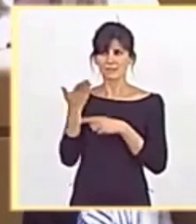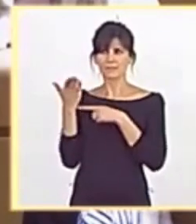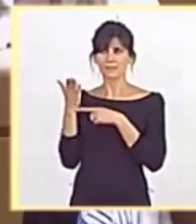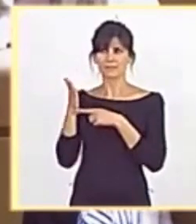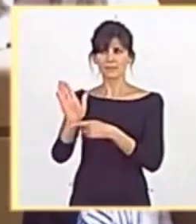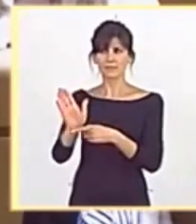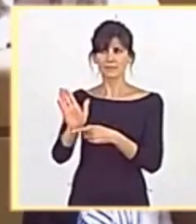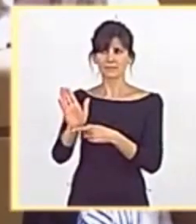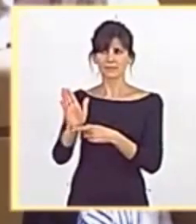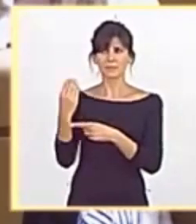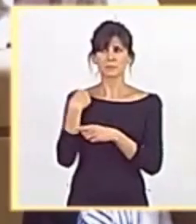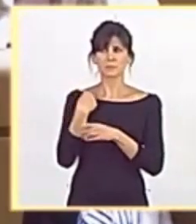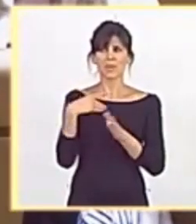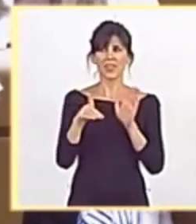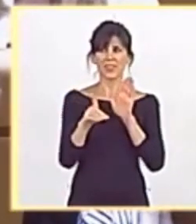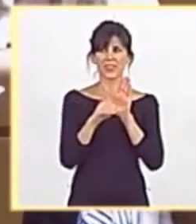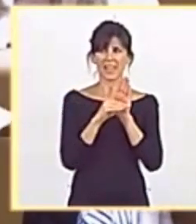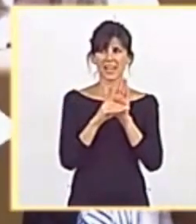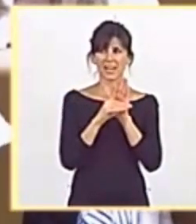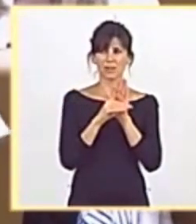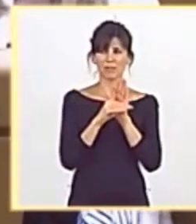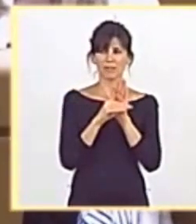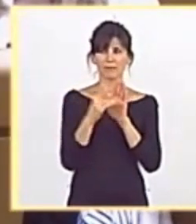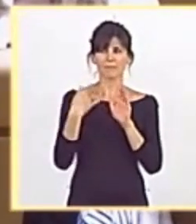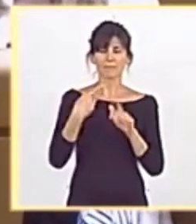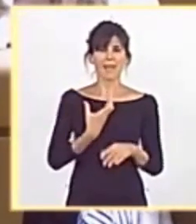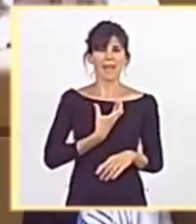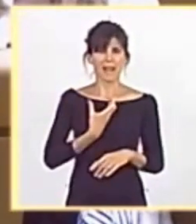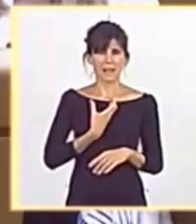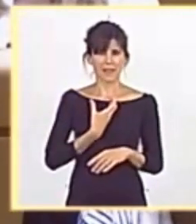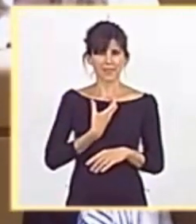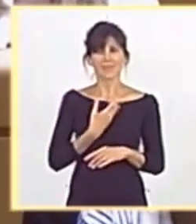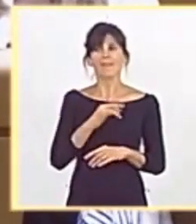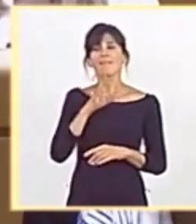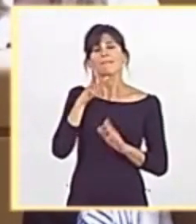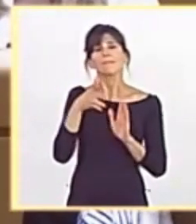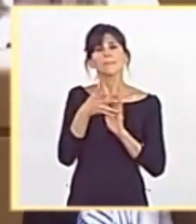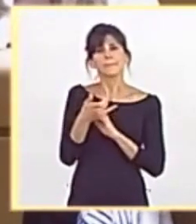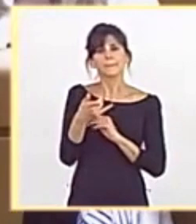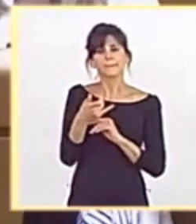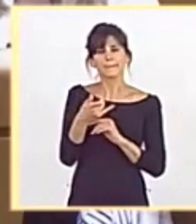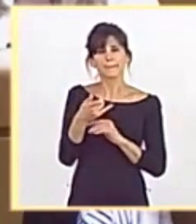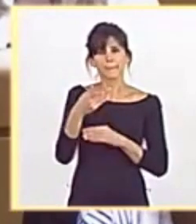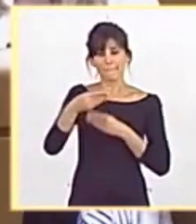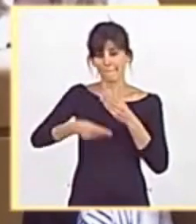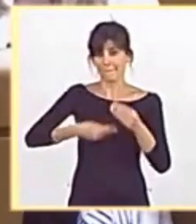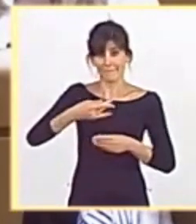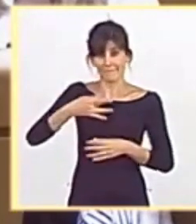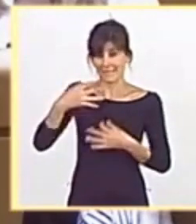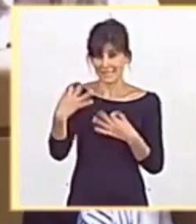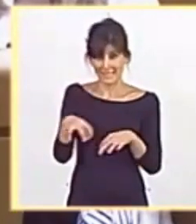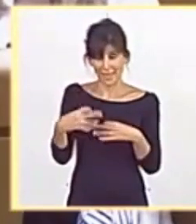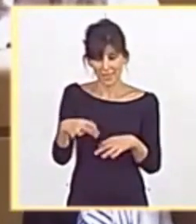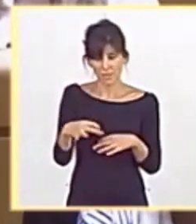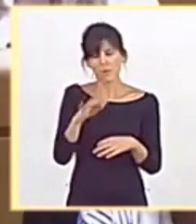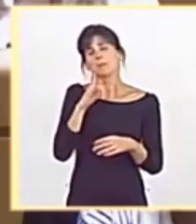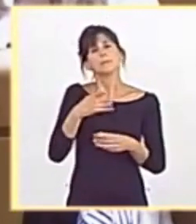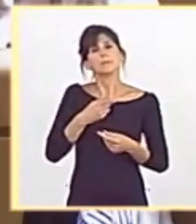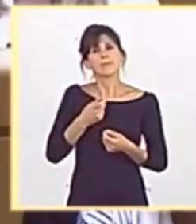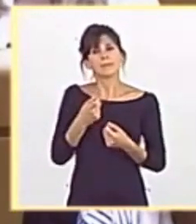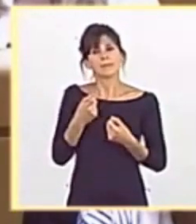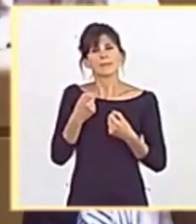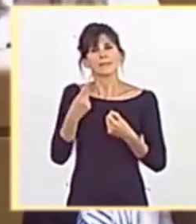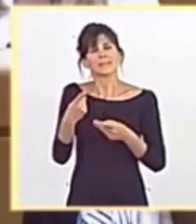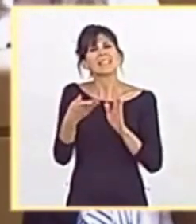de este decreto de alcaldía, donde la actuación es muy sencilla, concesión